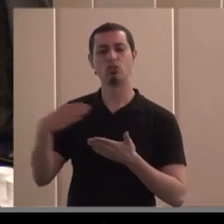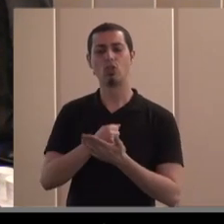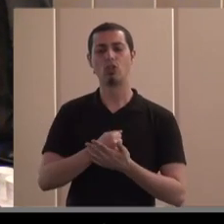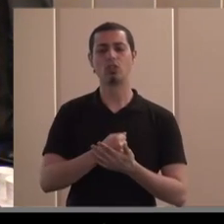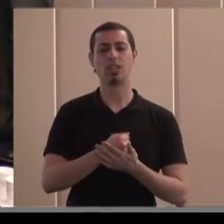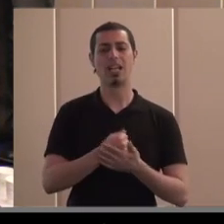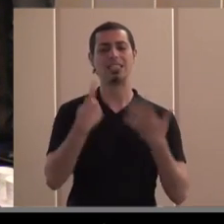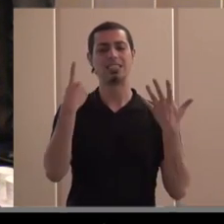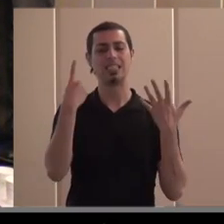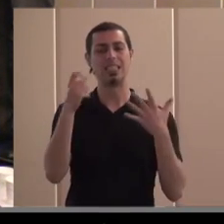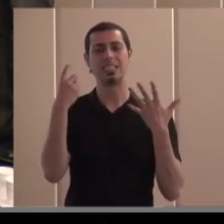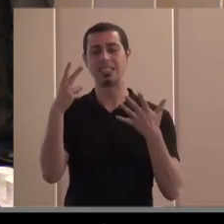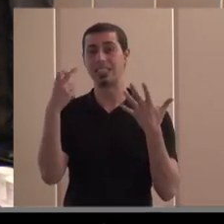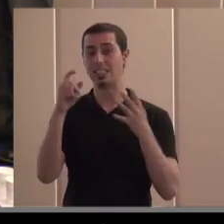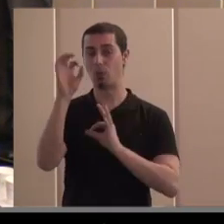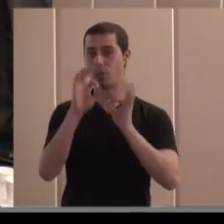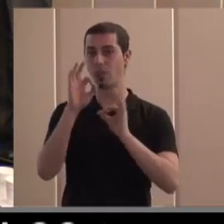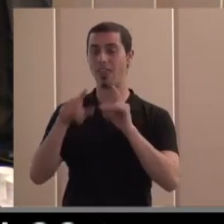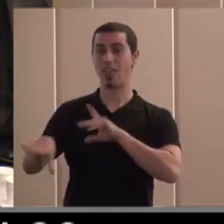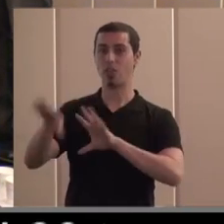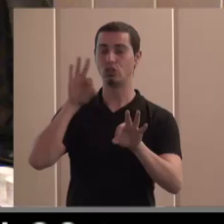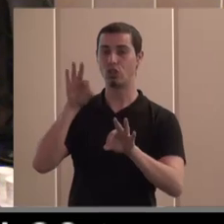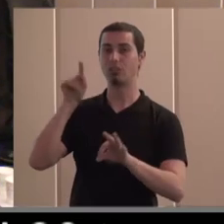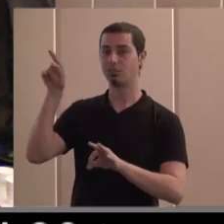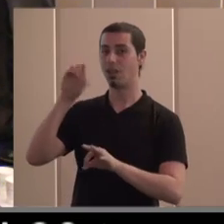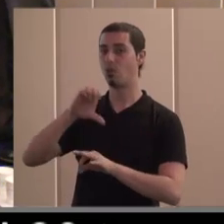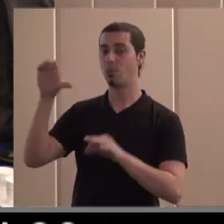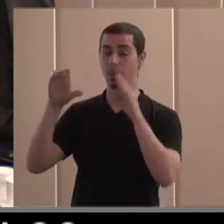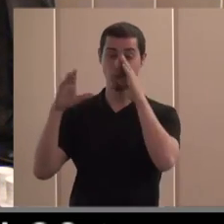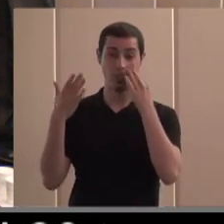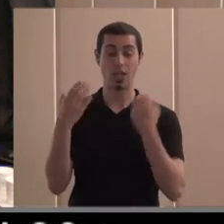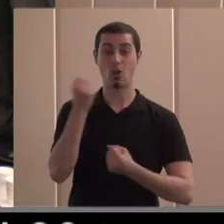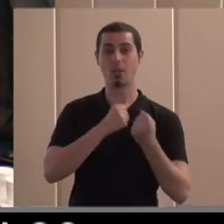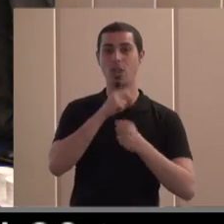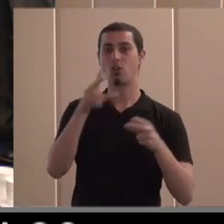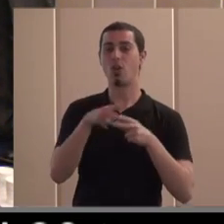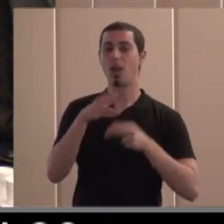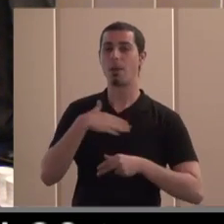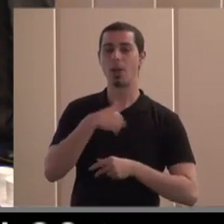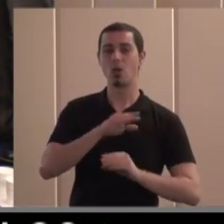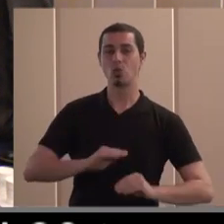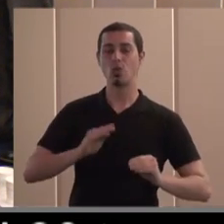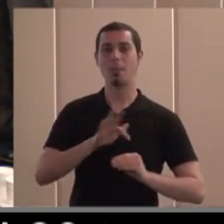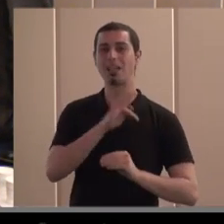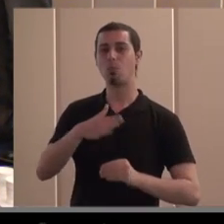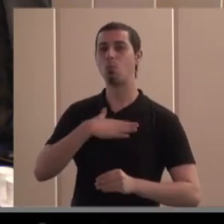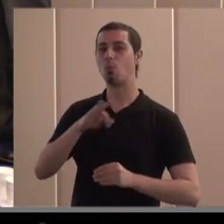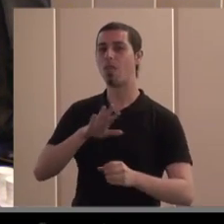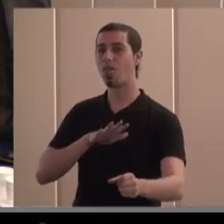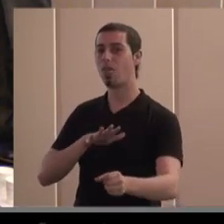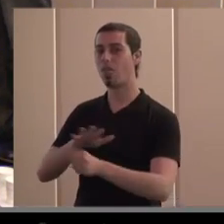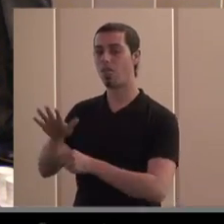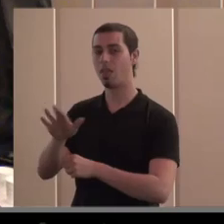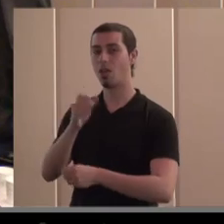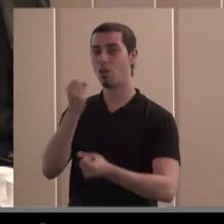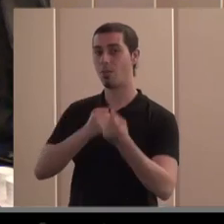% de las decisiones se toma allí ¿qué papel juega la economía social en Europa y qué capacidad de influencia tiene la